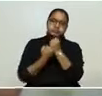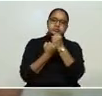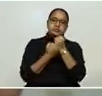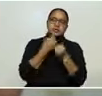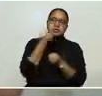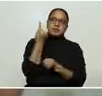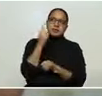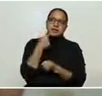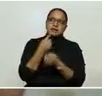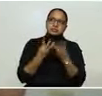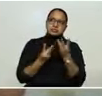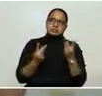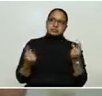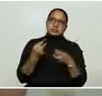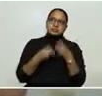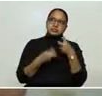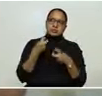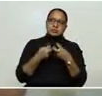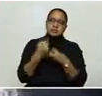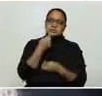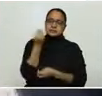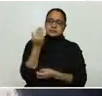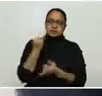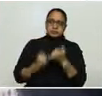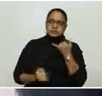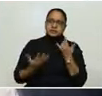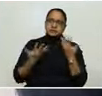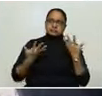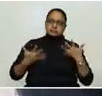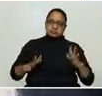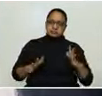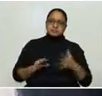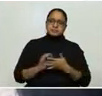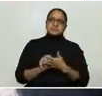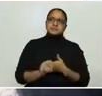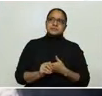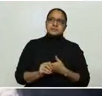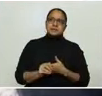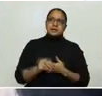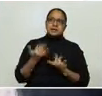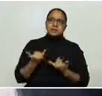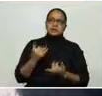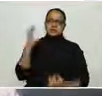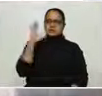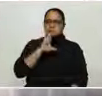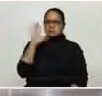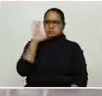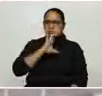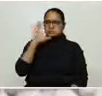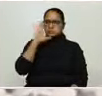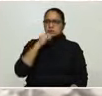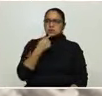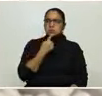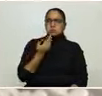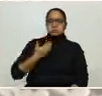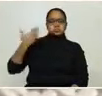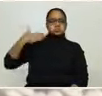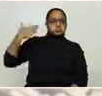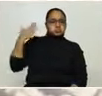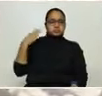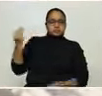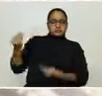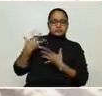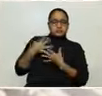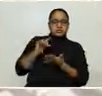Pero estamos terminando de definir y por supuesto hacer una búsqueda, hace unos cuantos días nos vino una